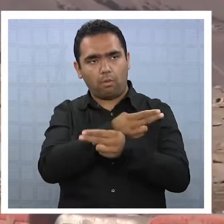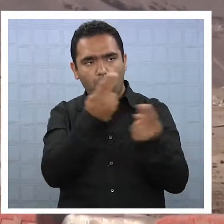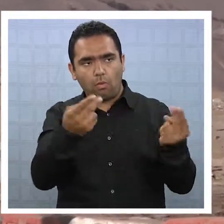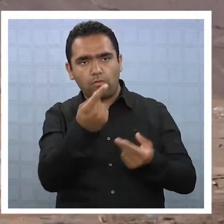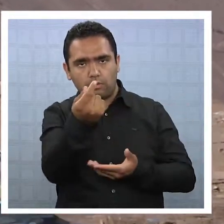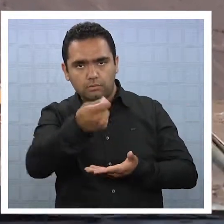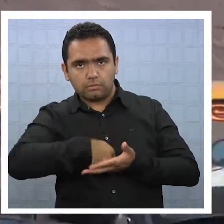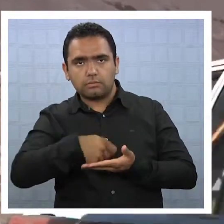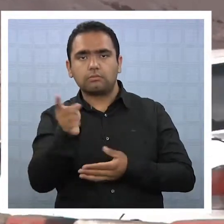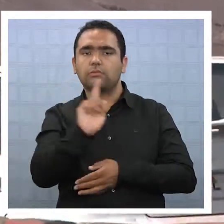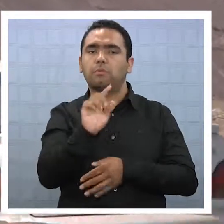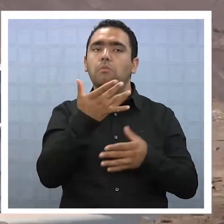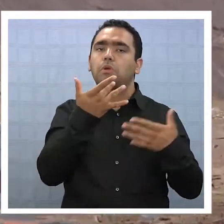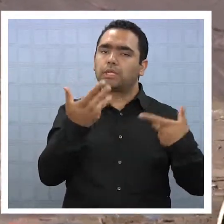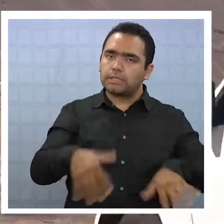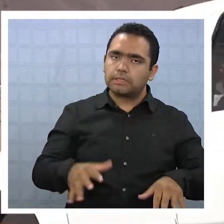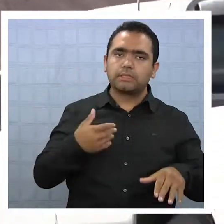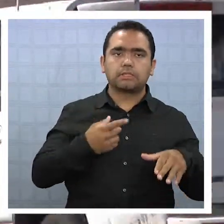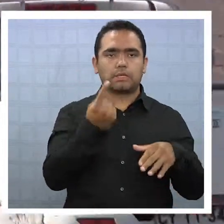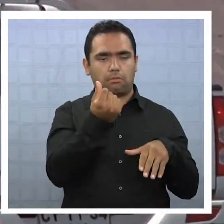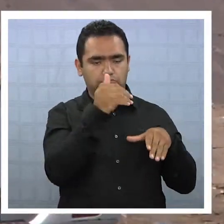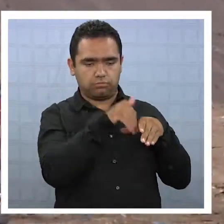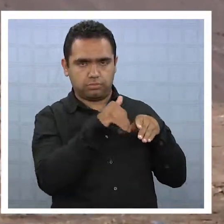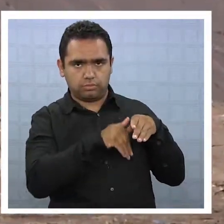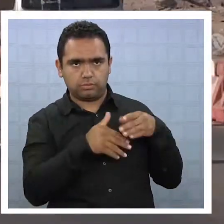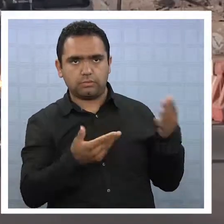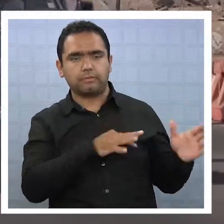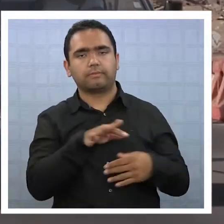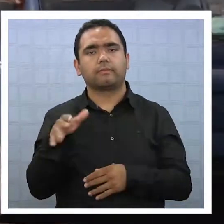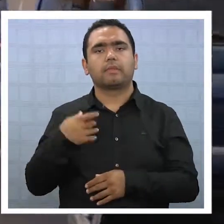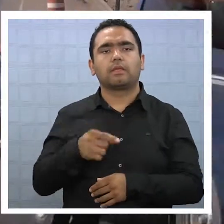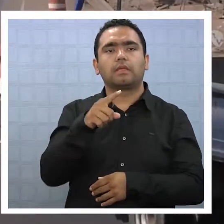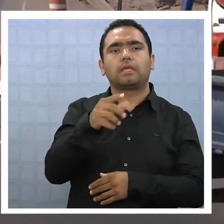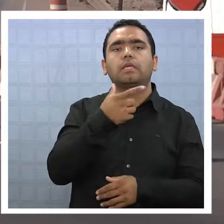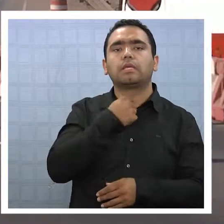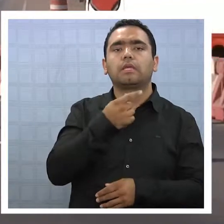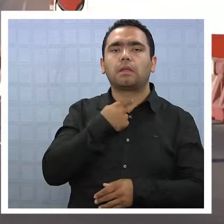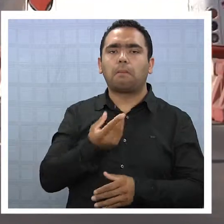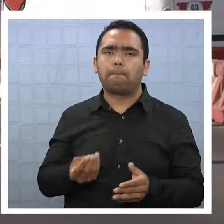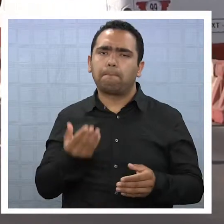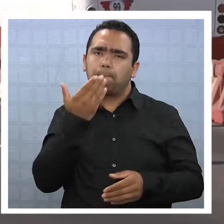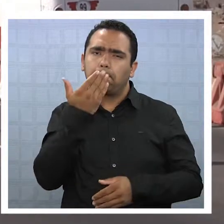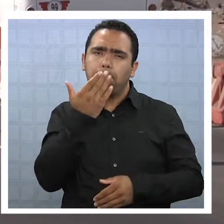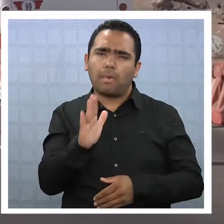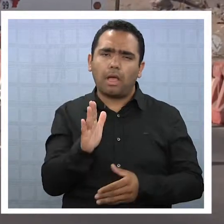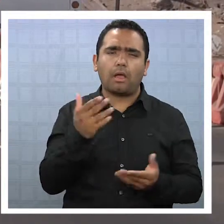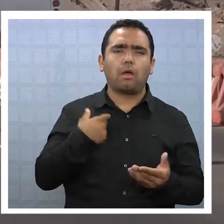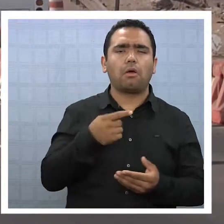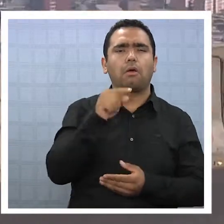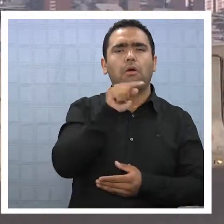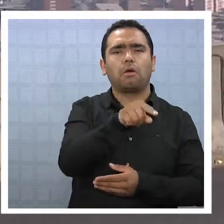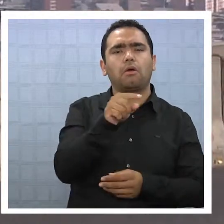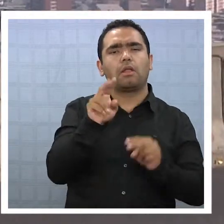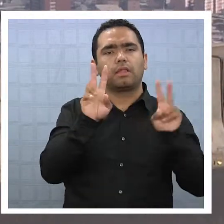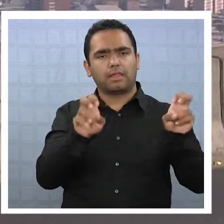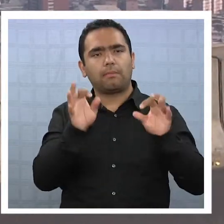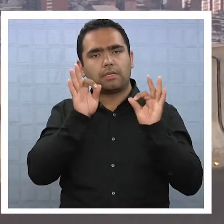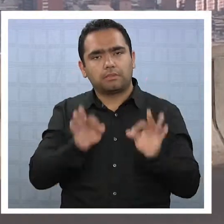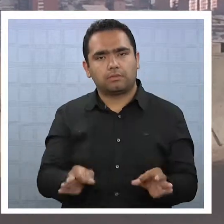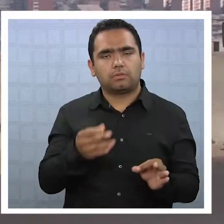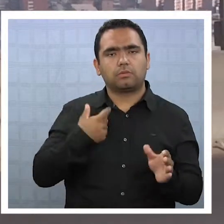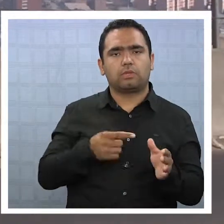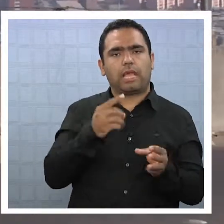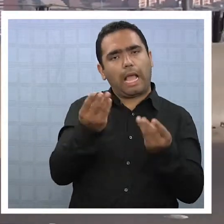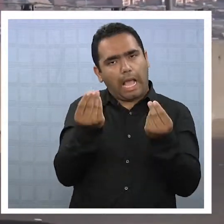aunque según el secretario regional ministerial del MOP, se estudia insertar algunas mejoras de seguridad en la carretera y con ello elevar su estándar.